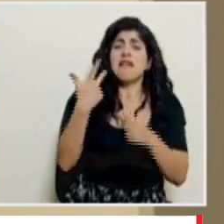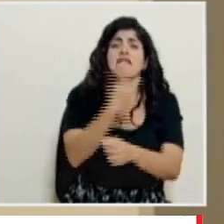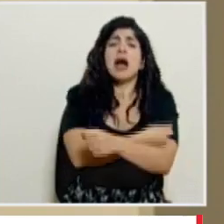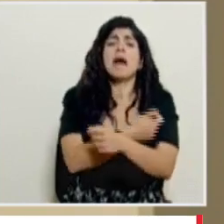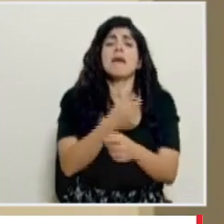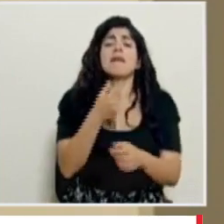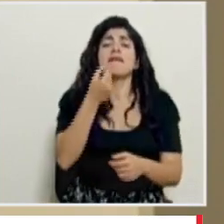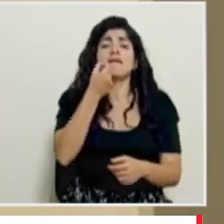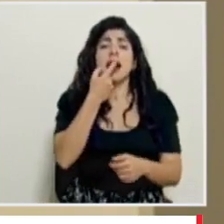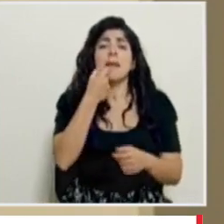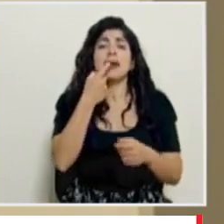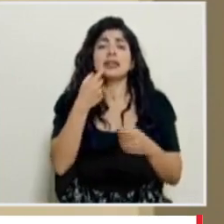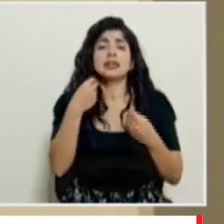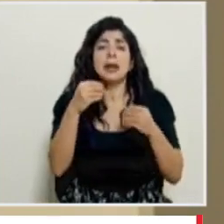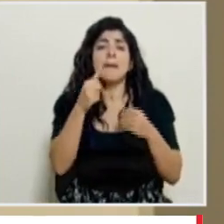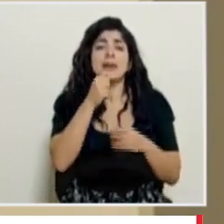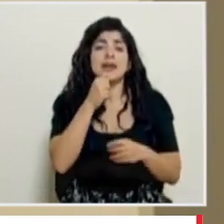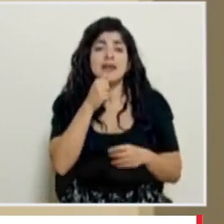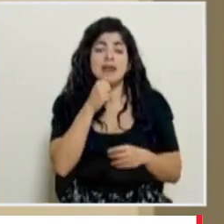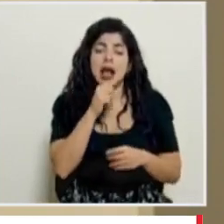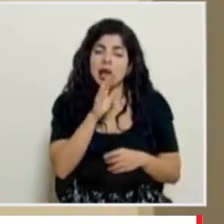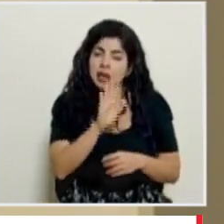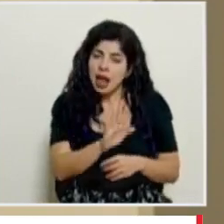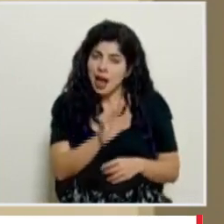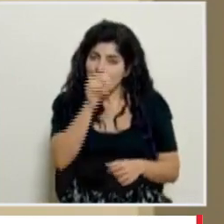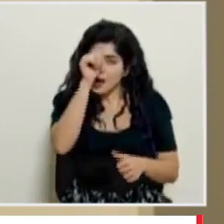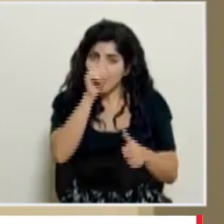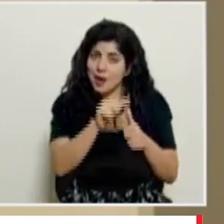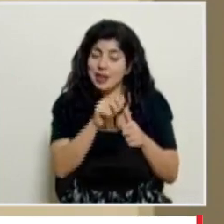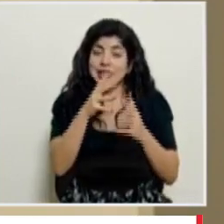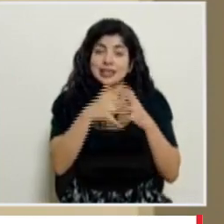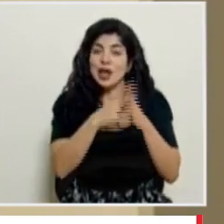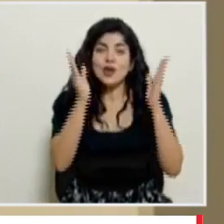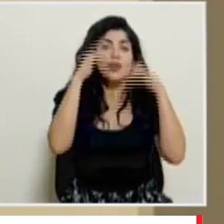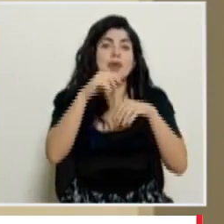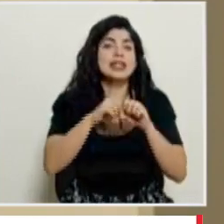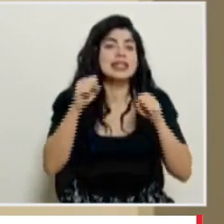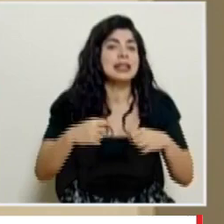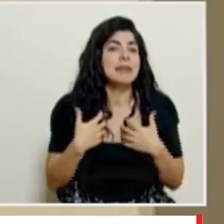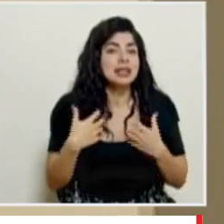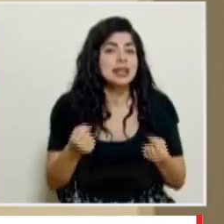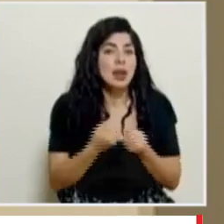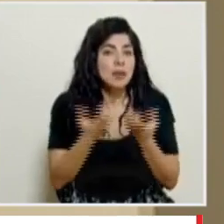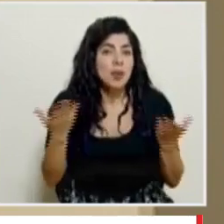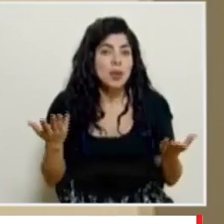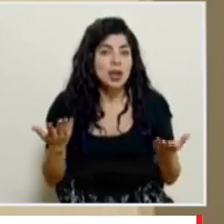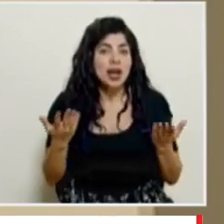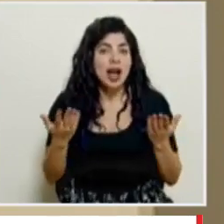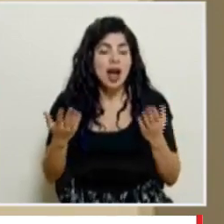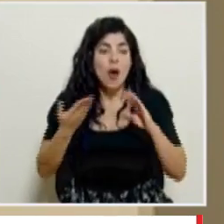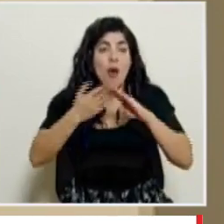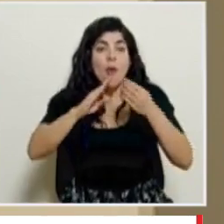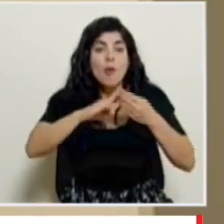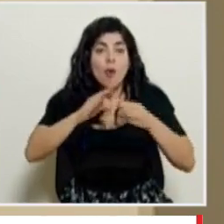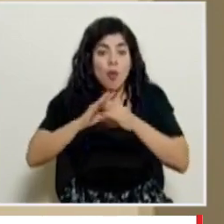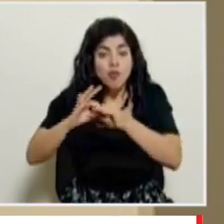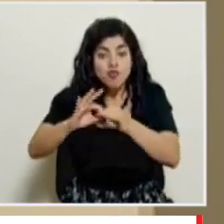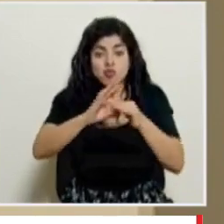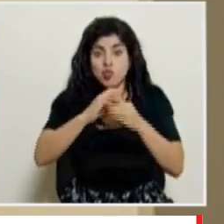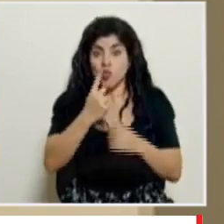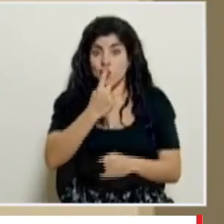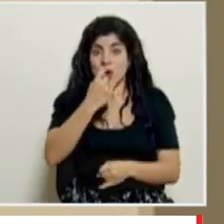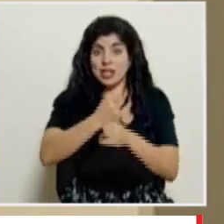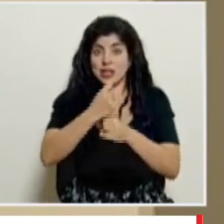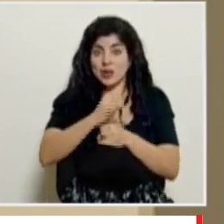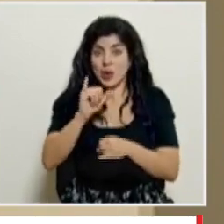las farmacias privadas recordemos que Estados Unidos no tiene un sistema de salud pública o de salud más bien a nivel comunitario unificado bajo una